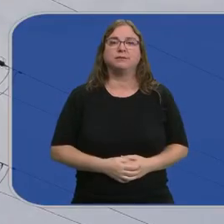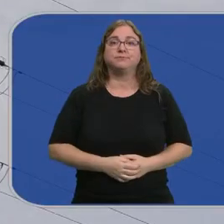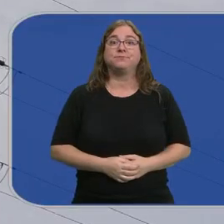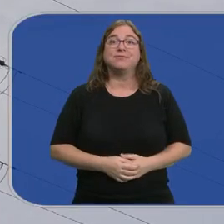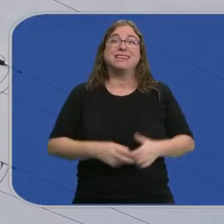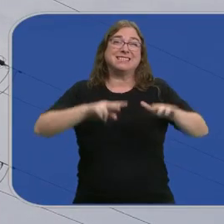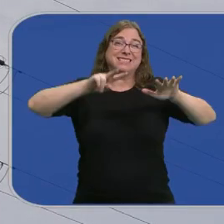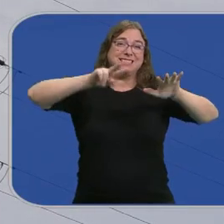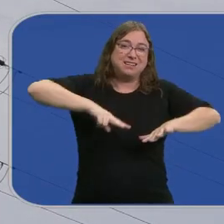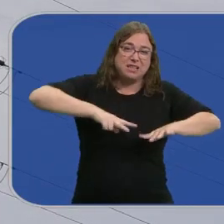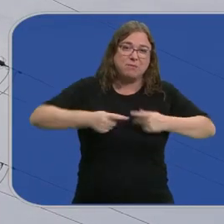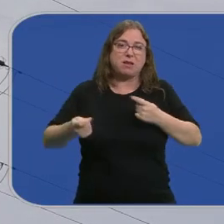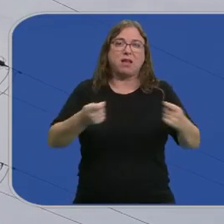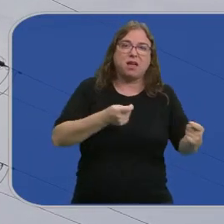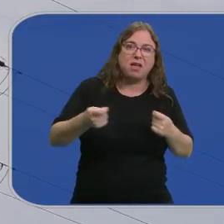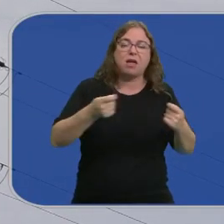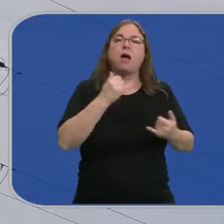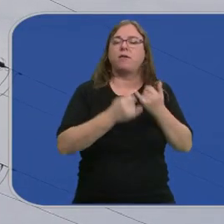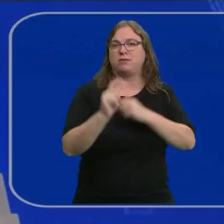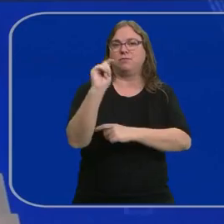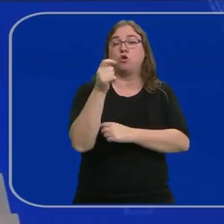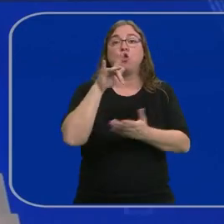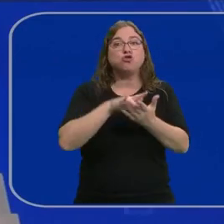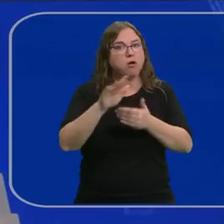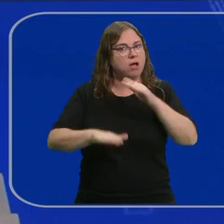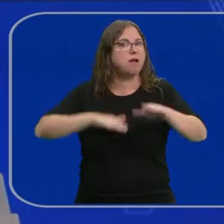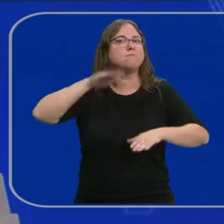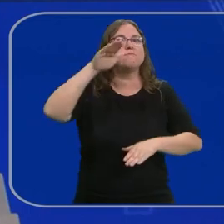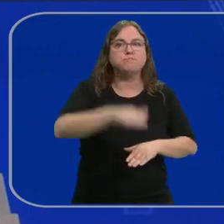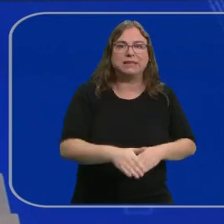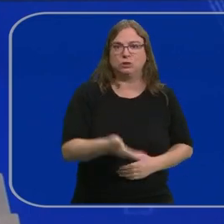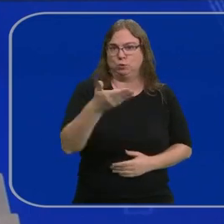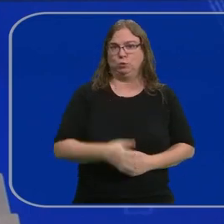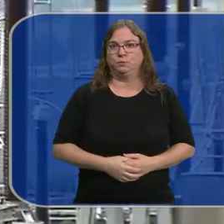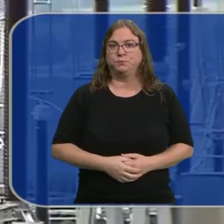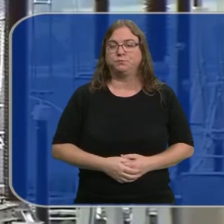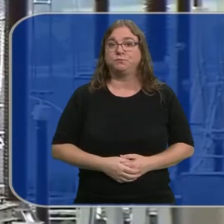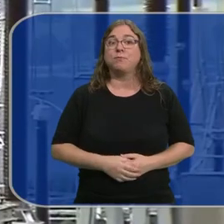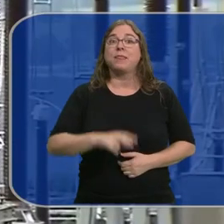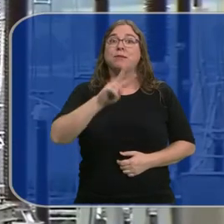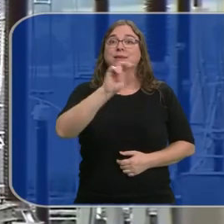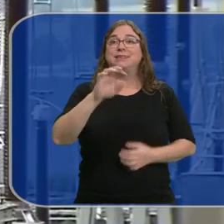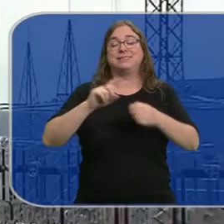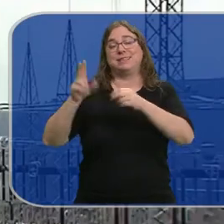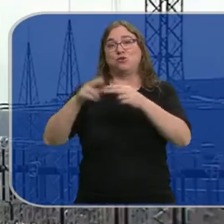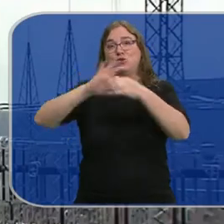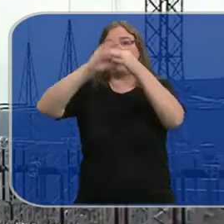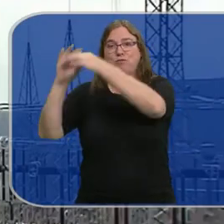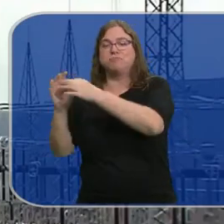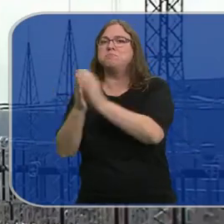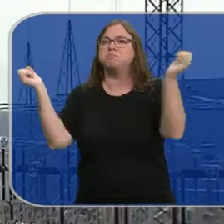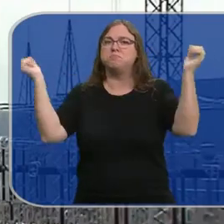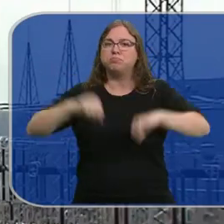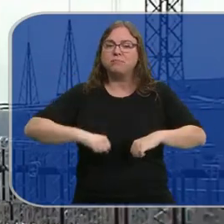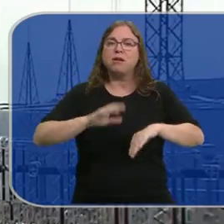Siete meses de negociaciones han dado su fruto. Hoy hemos dado pasos adelante muy significativos. Los 27 socios se han puesto de